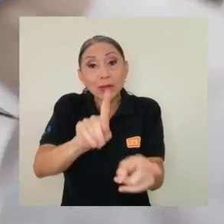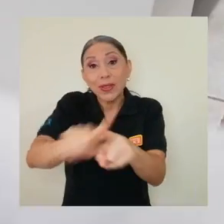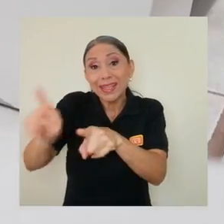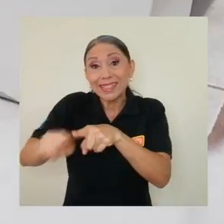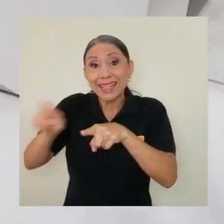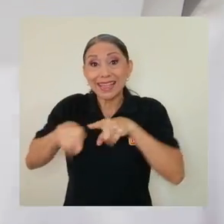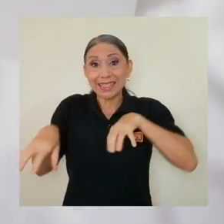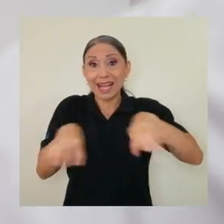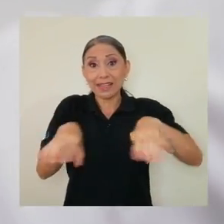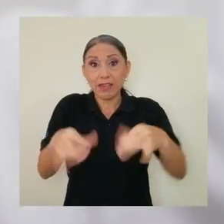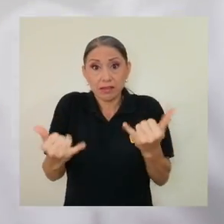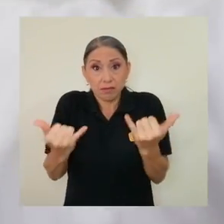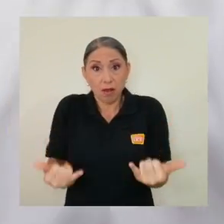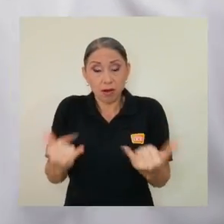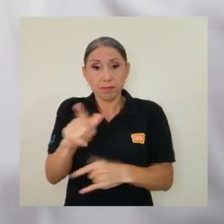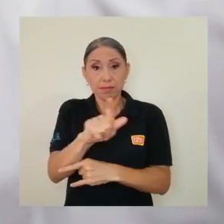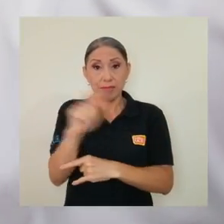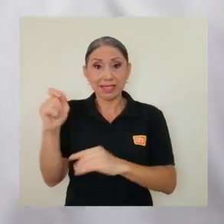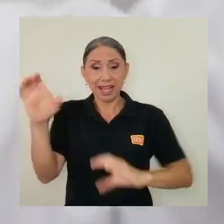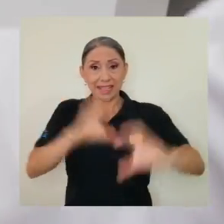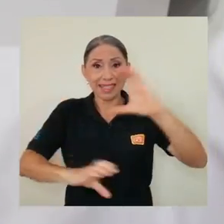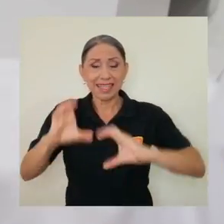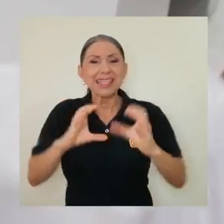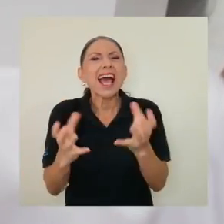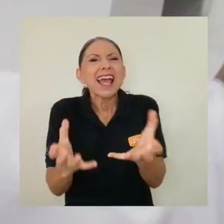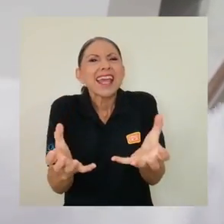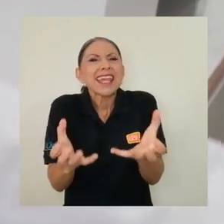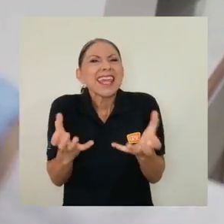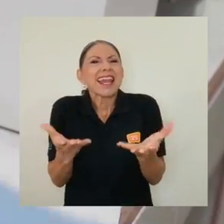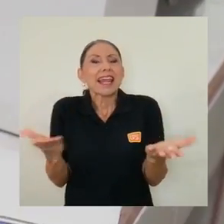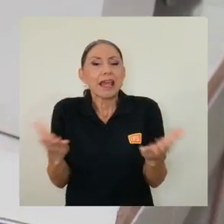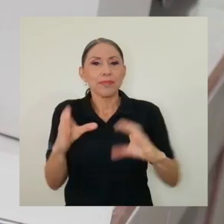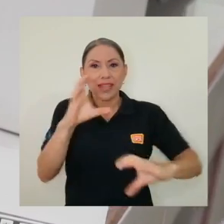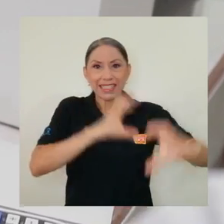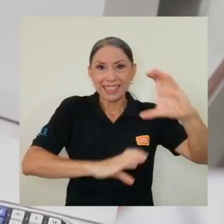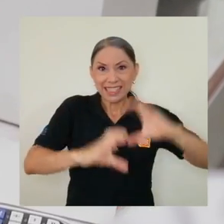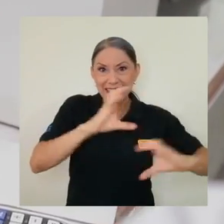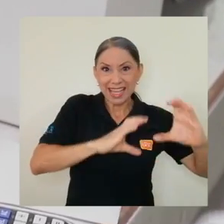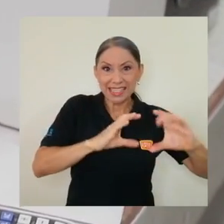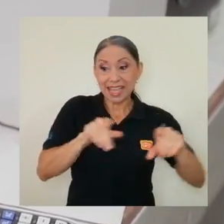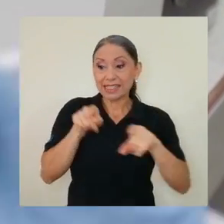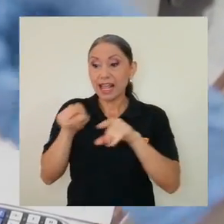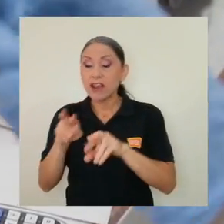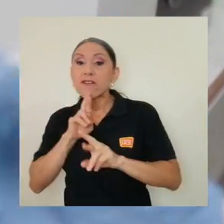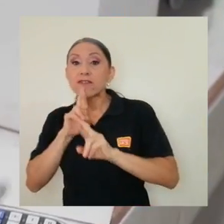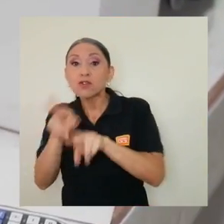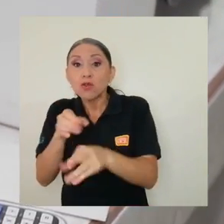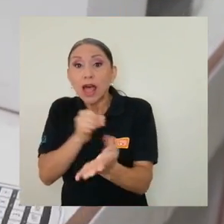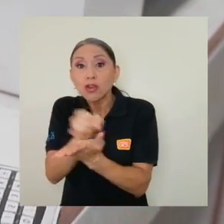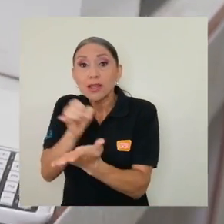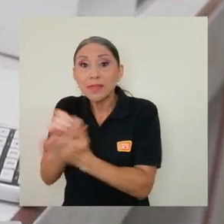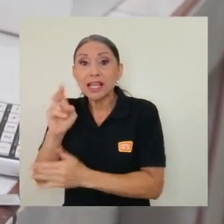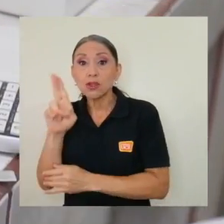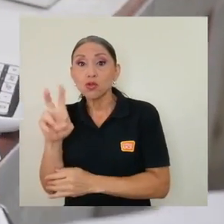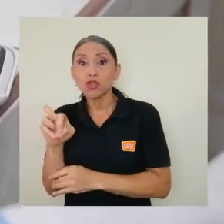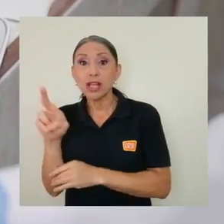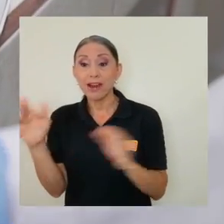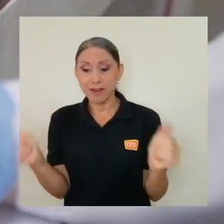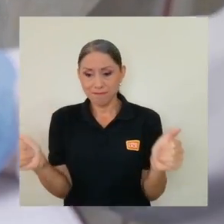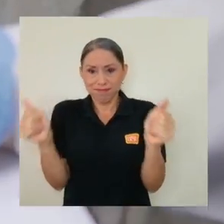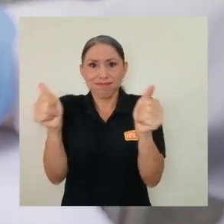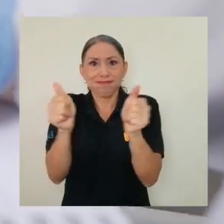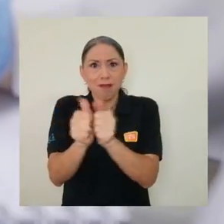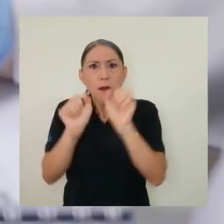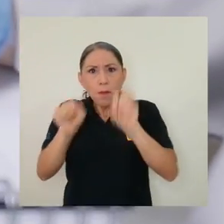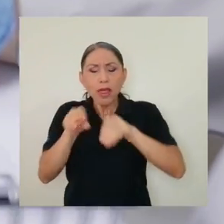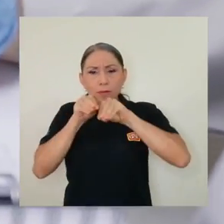actividades de este mes de la ciencia buscan acercar la ciencia y los resultados de la investigación que realiza la ucr